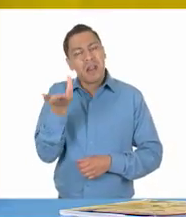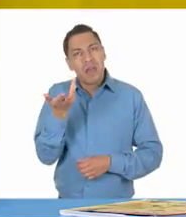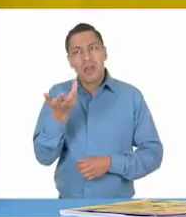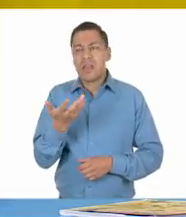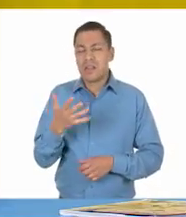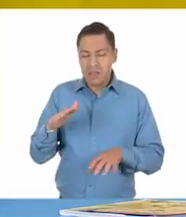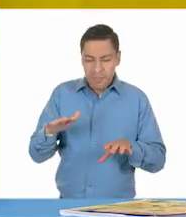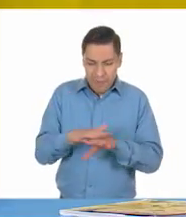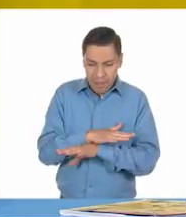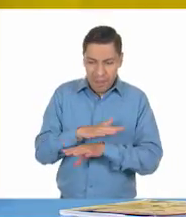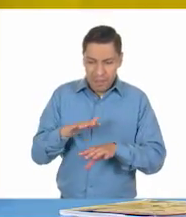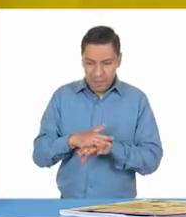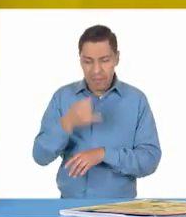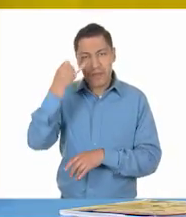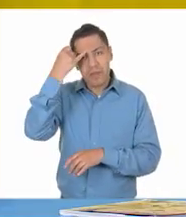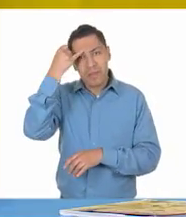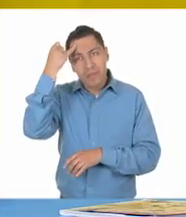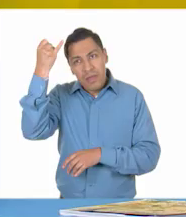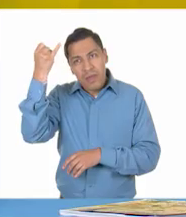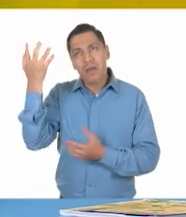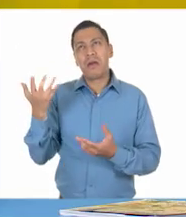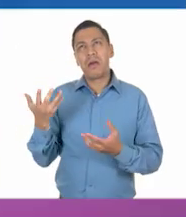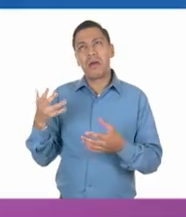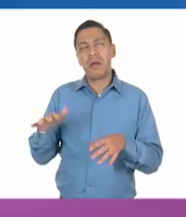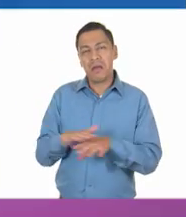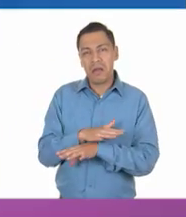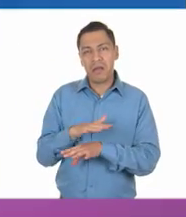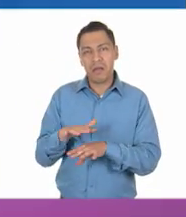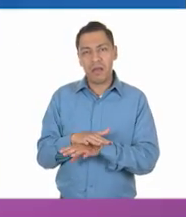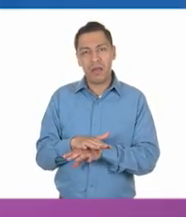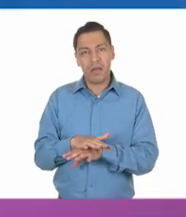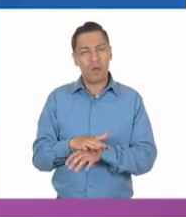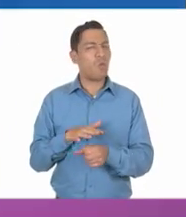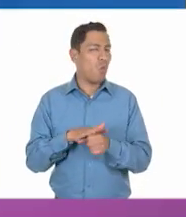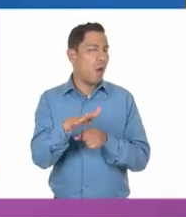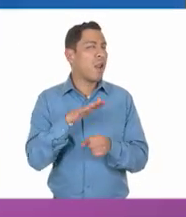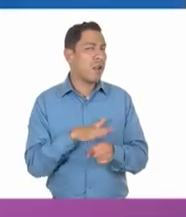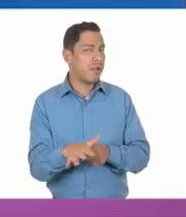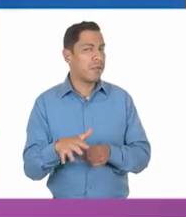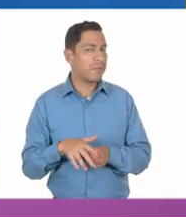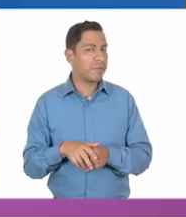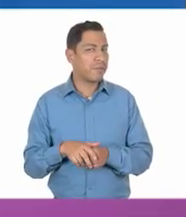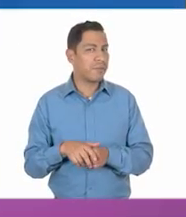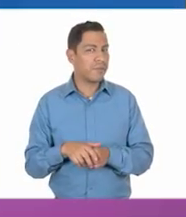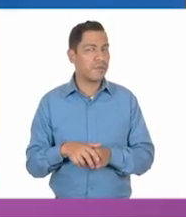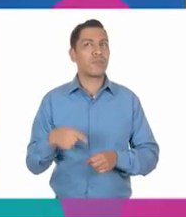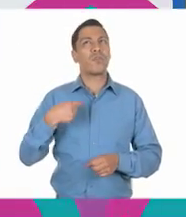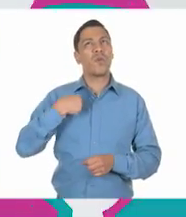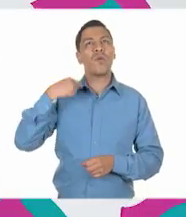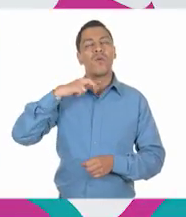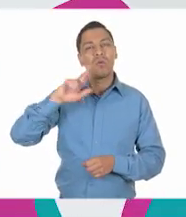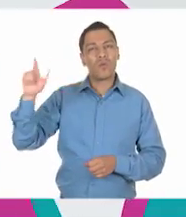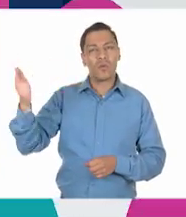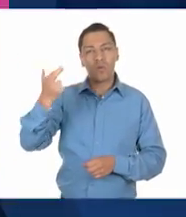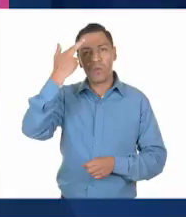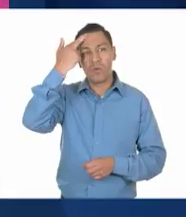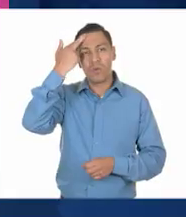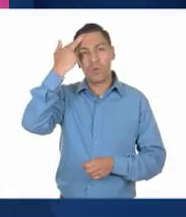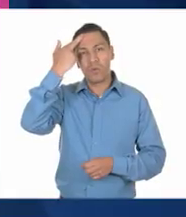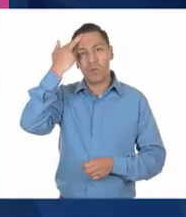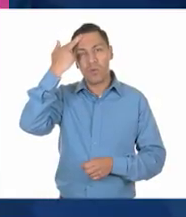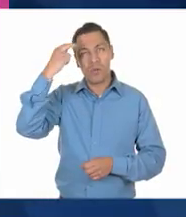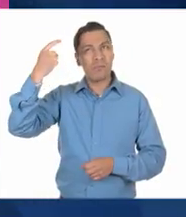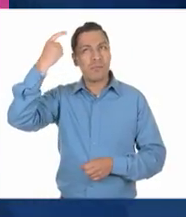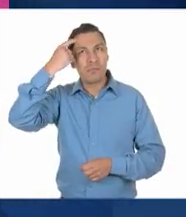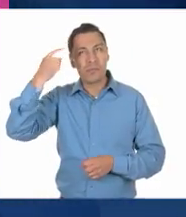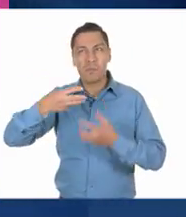idea que en un principio teníamos. Yo sé esa, maestra. A ver, recuerdo que hablamos de entrenar nuestra